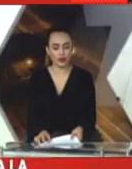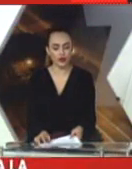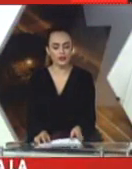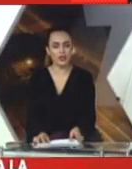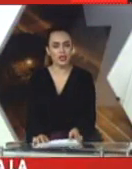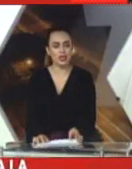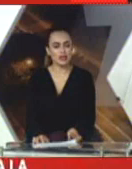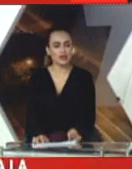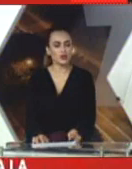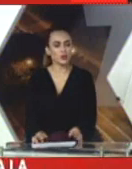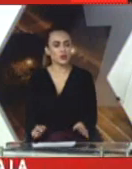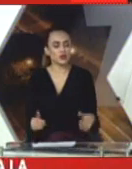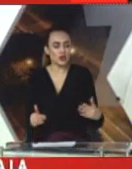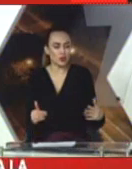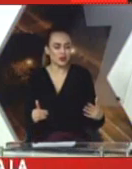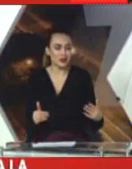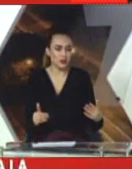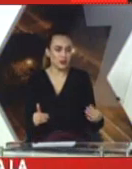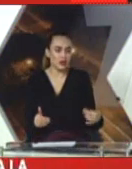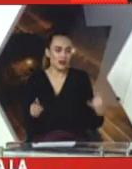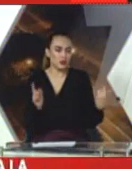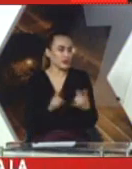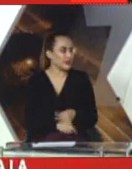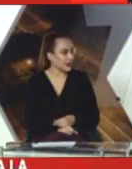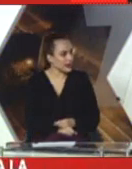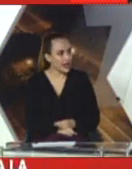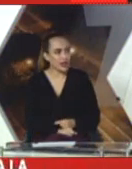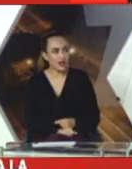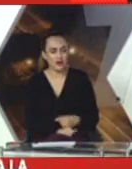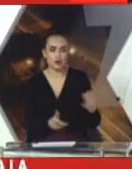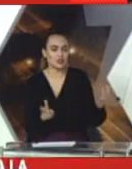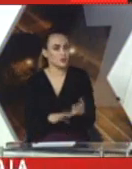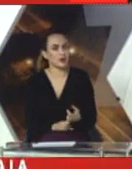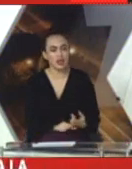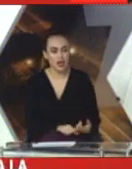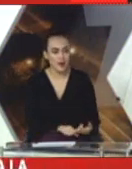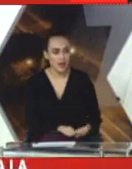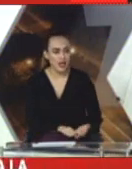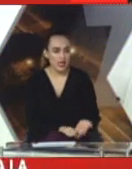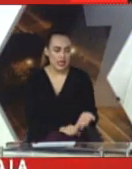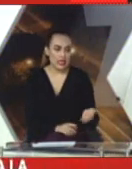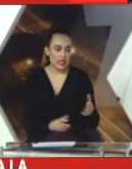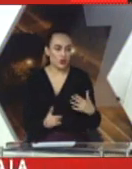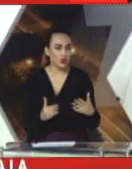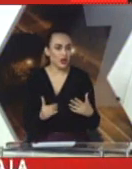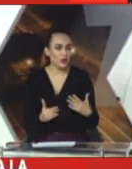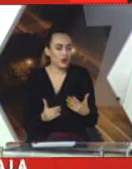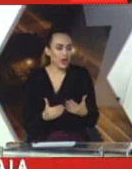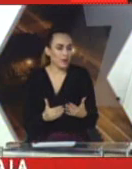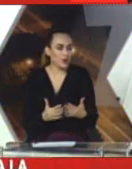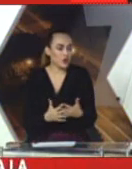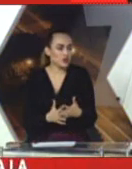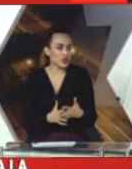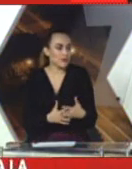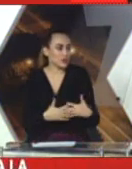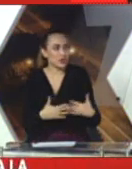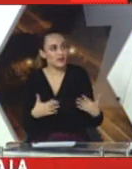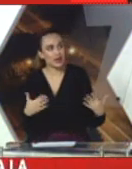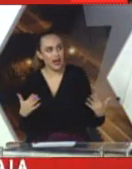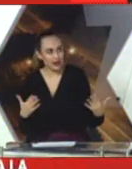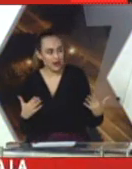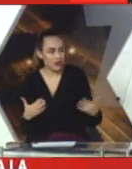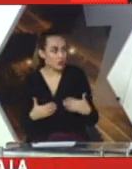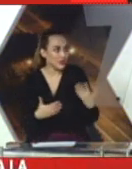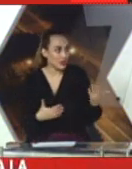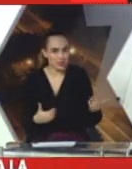obligatorio y se tuvo este repunte. Hablemos de Italia, hablemos de España. Y luego, por ejemplo, se empezó